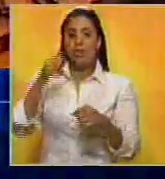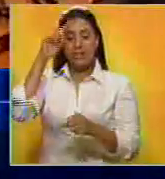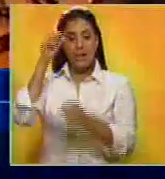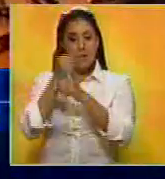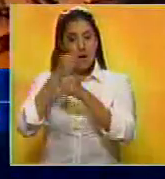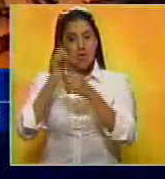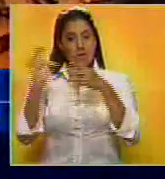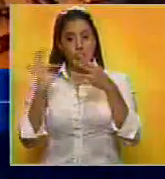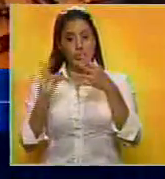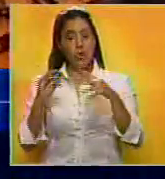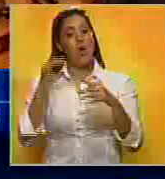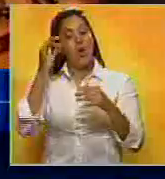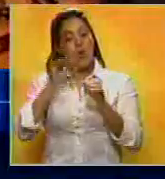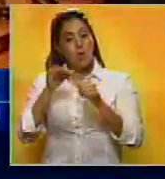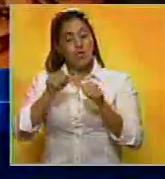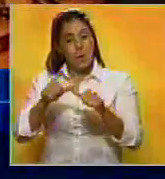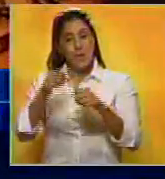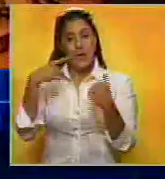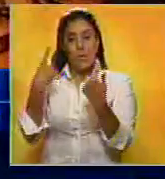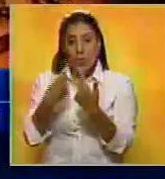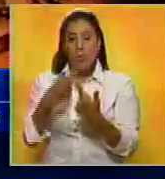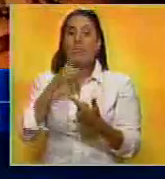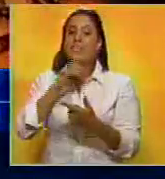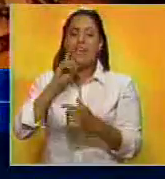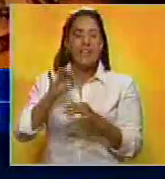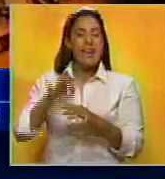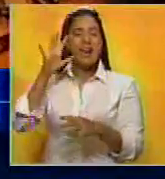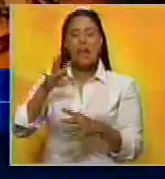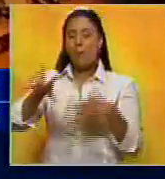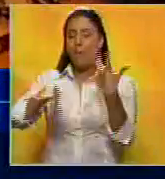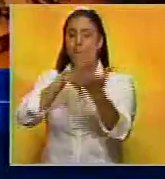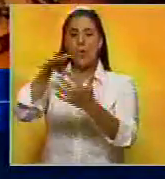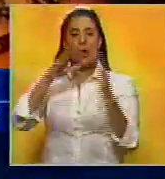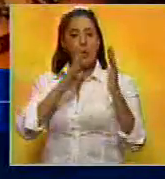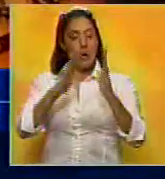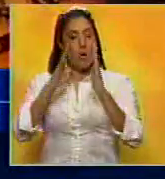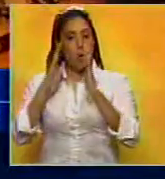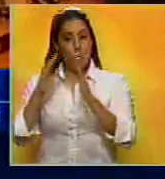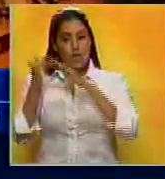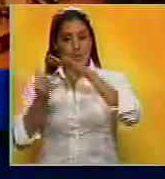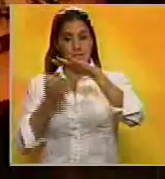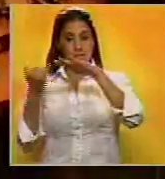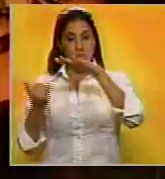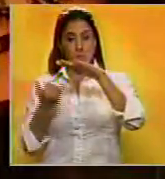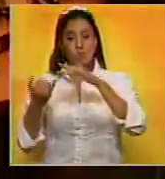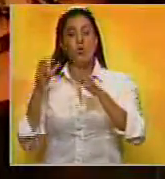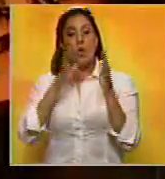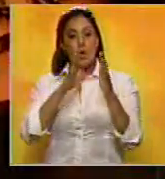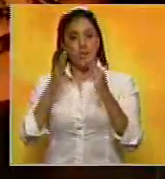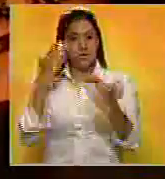funciones de la presidencia del Consejo Permanente estableciendo una grave alteración del orden institucional de la organización.